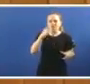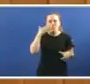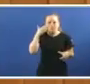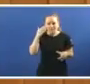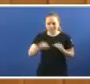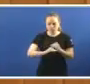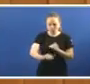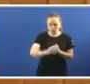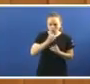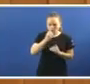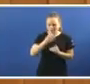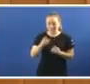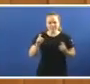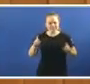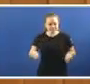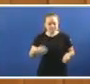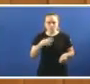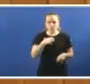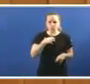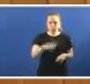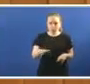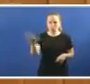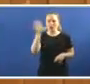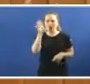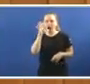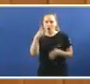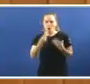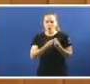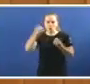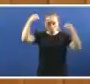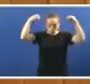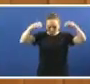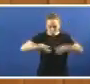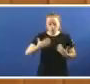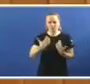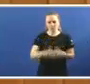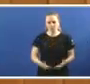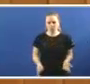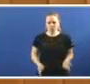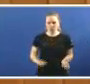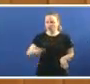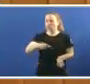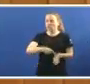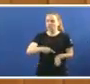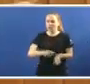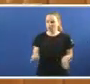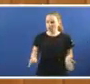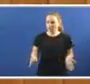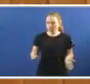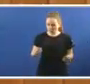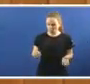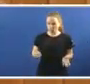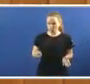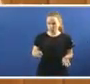Nas que se poida descansar Nas que exista Auga navilla Nas que as duchas estén reparadas Todo o que se xae Do que vostedes non queren É